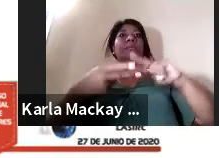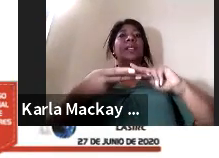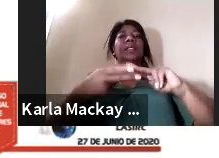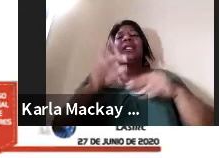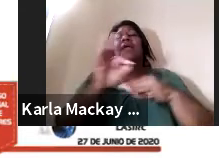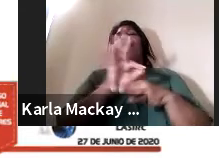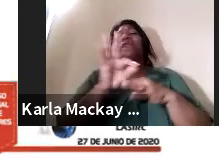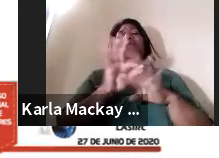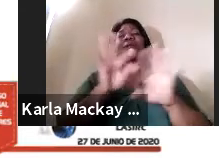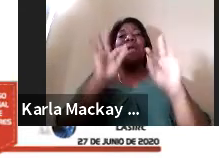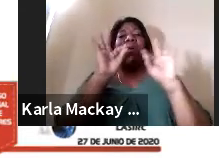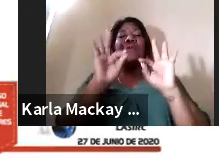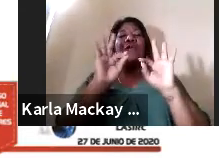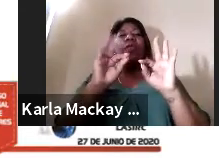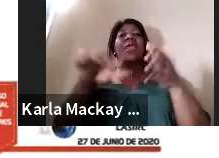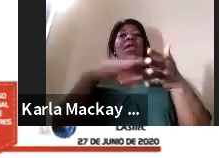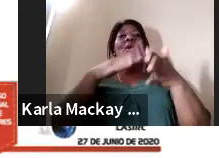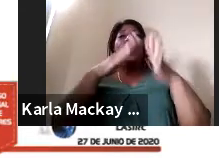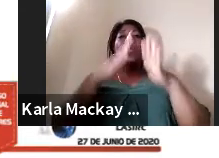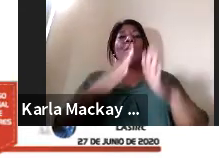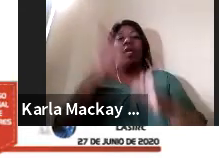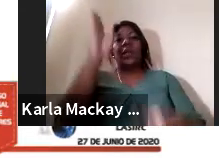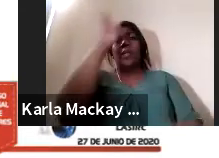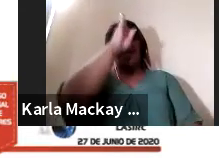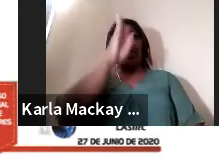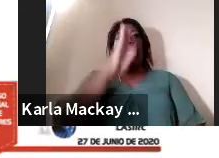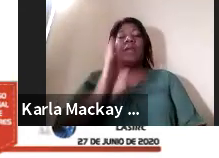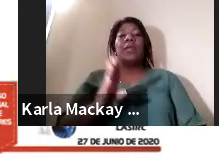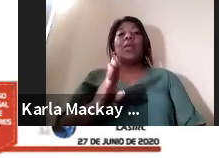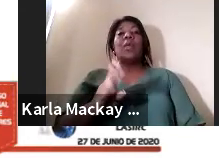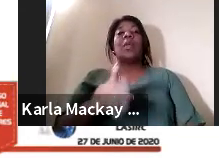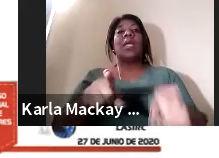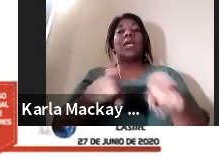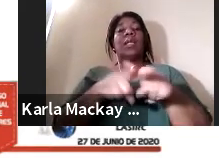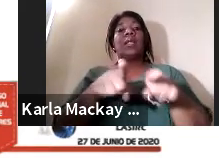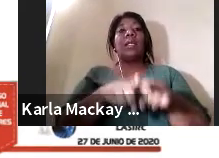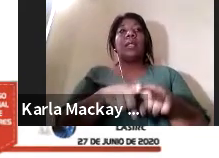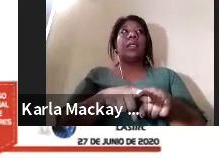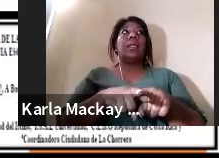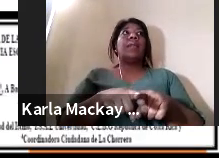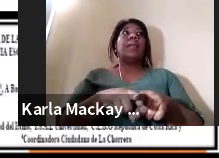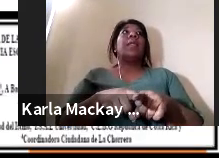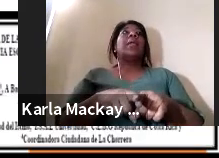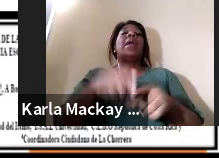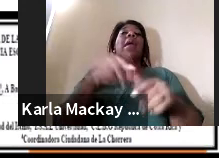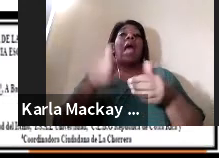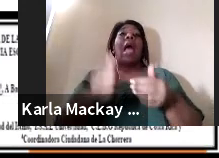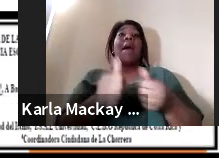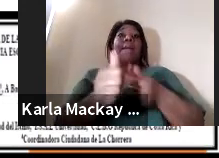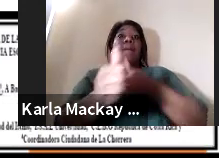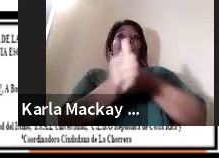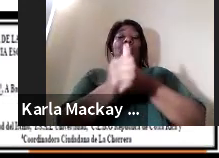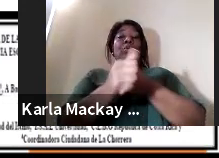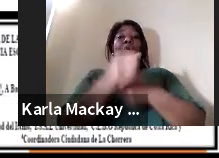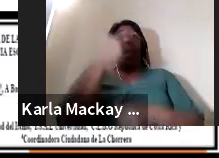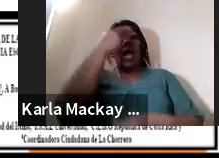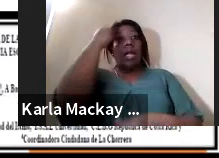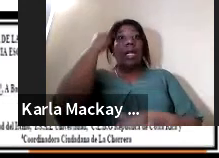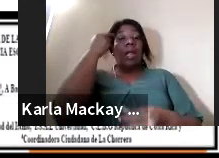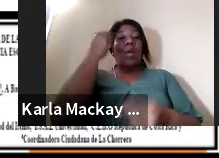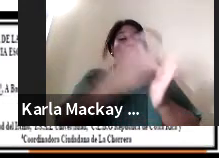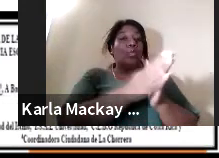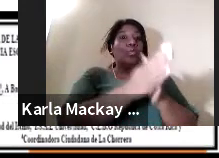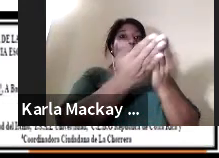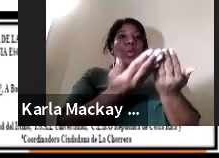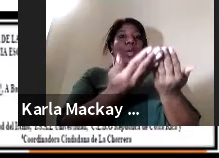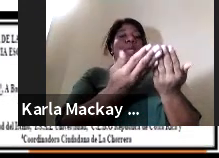entonces contribuir grandemente al método hoy en día es coactor de la obra por otro lado hacemos un resumen de todas esas